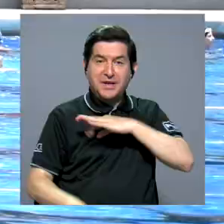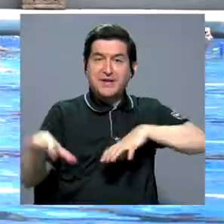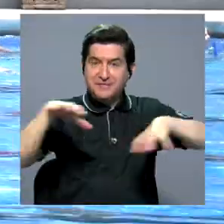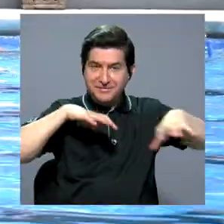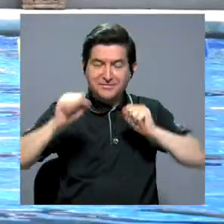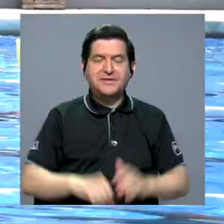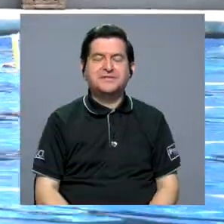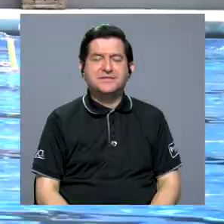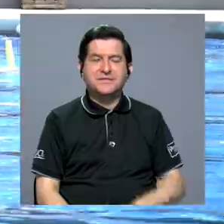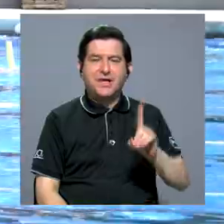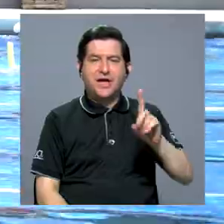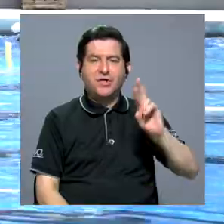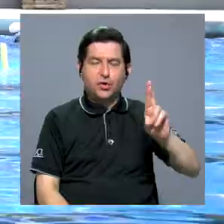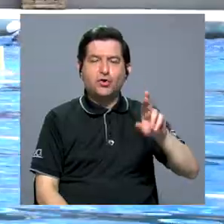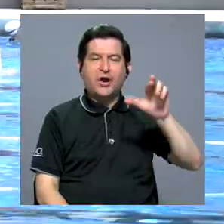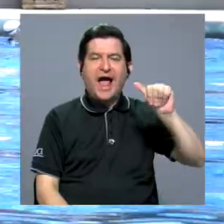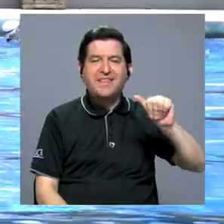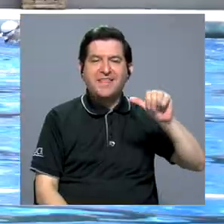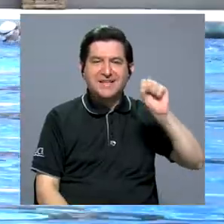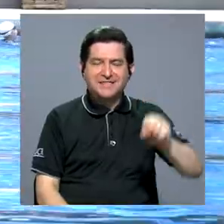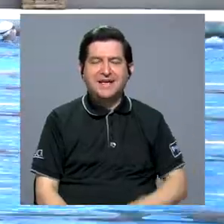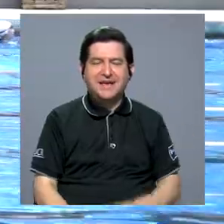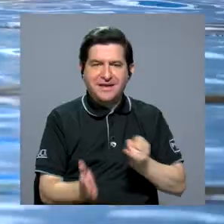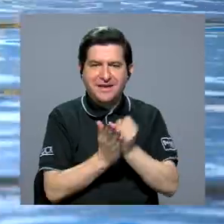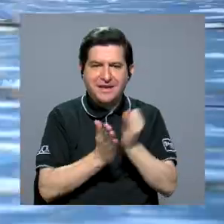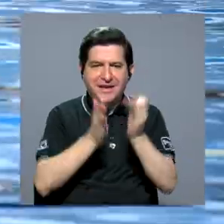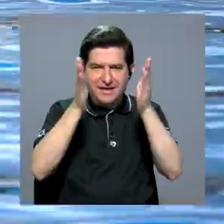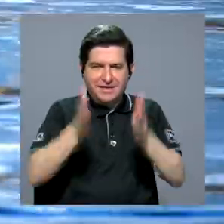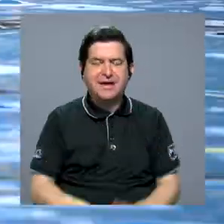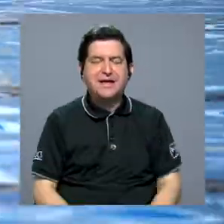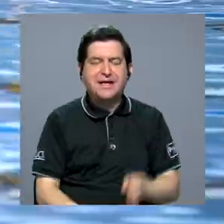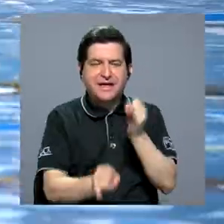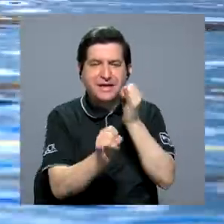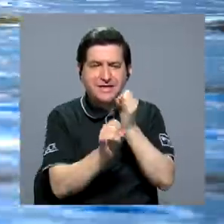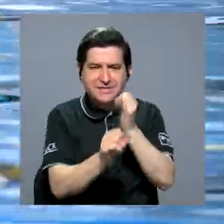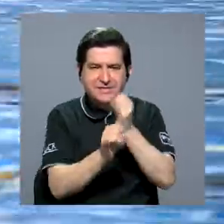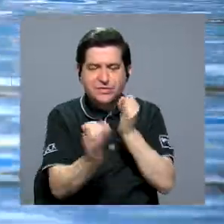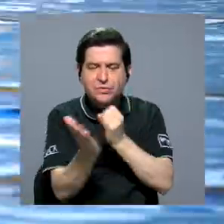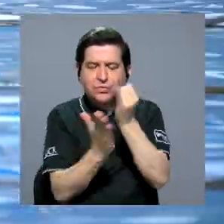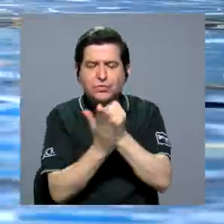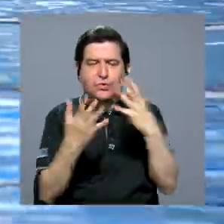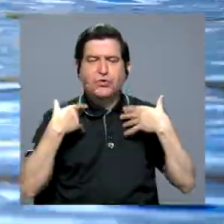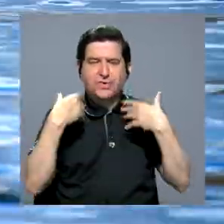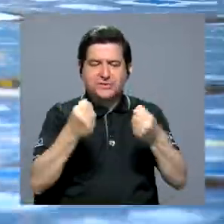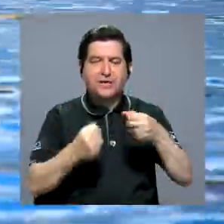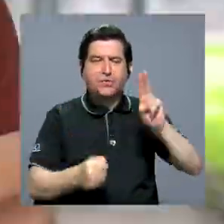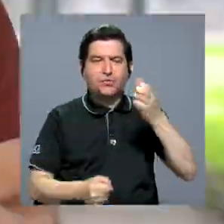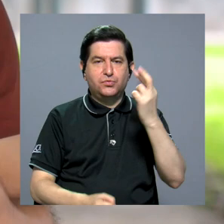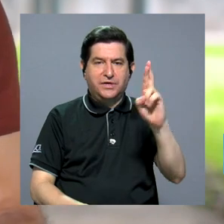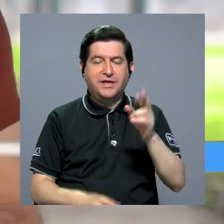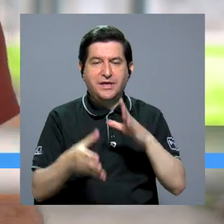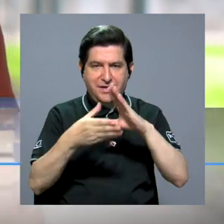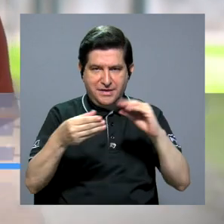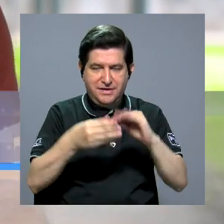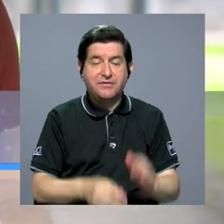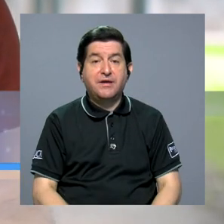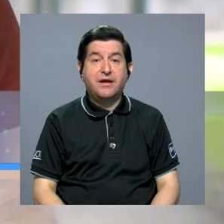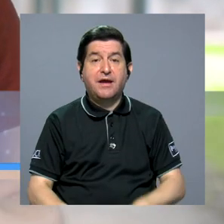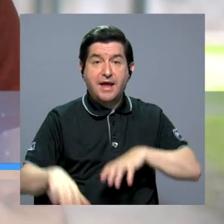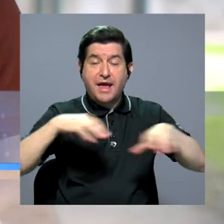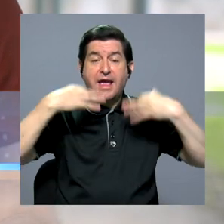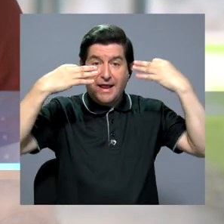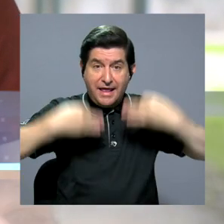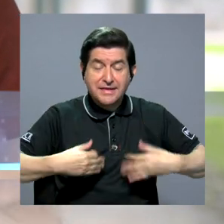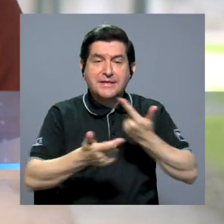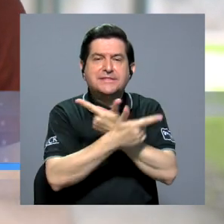física. El doctor Andrés Sequeira, investigador del Instituto de Investigaciones en Salud de la UCR, nos comenta. Cuando hacemos ejercicio,